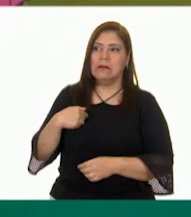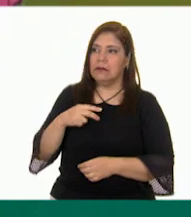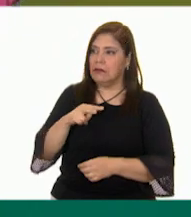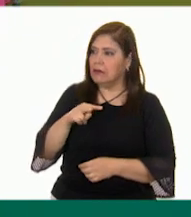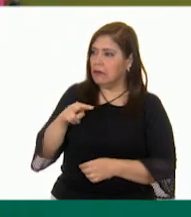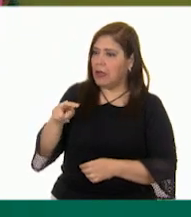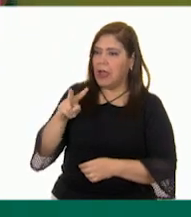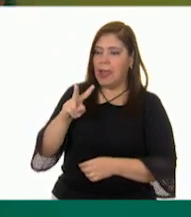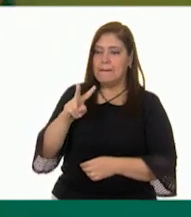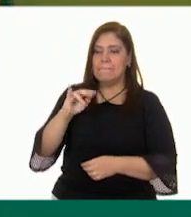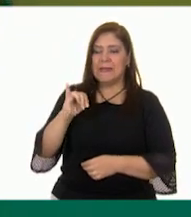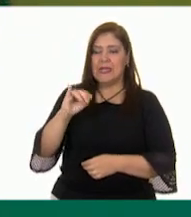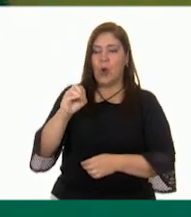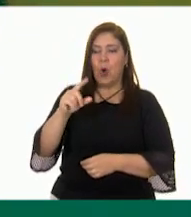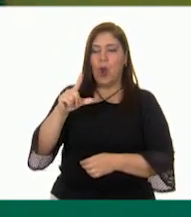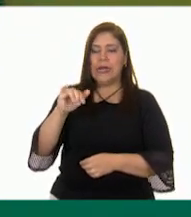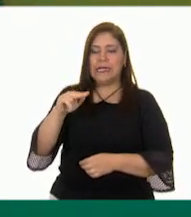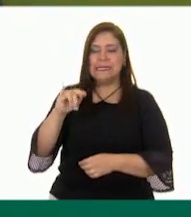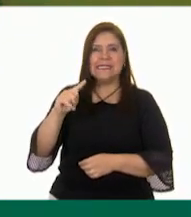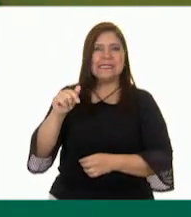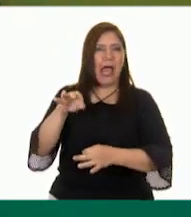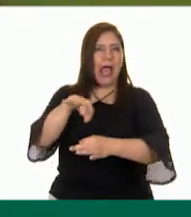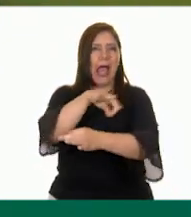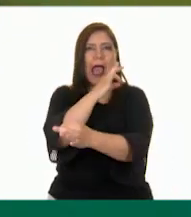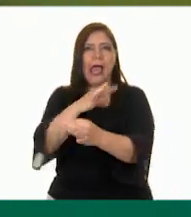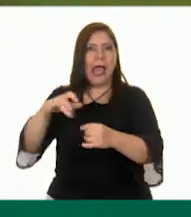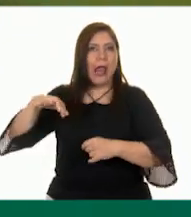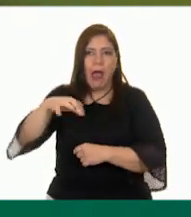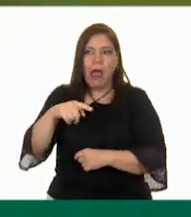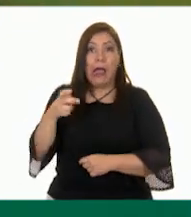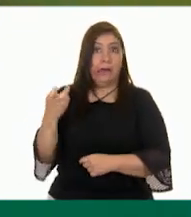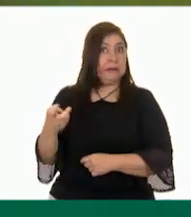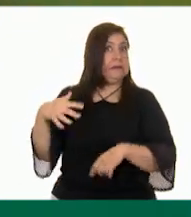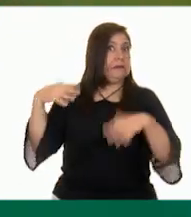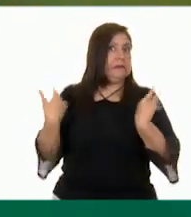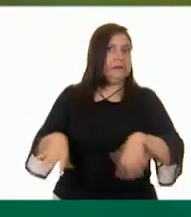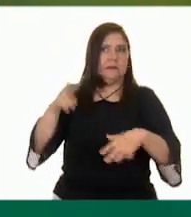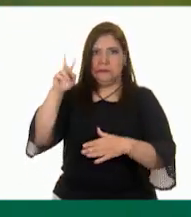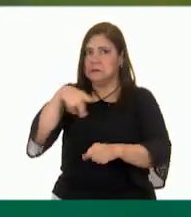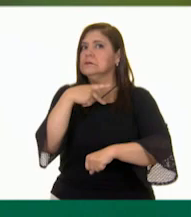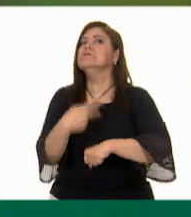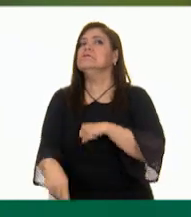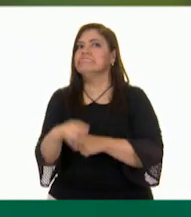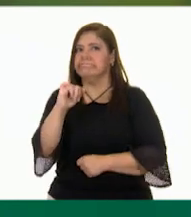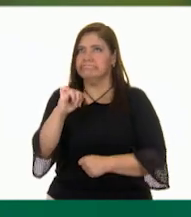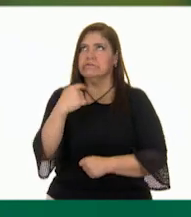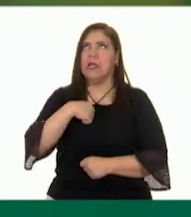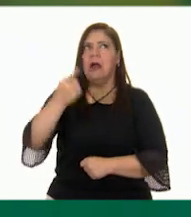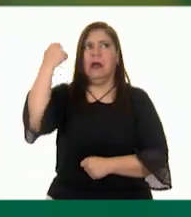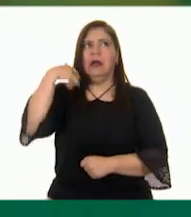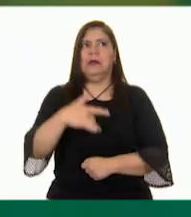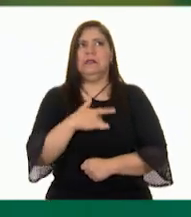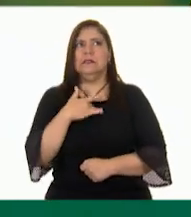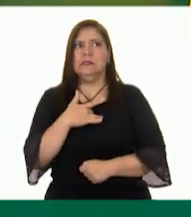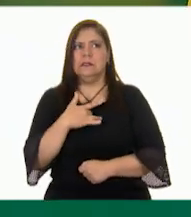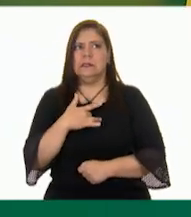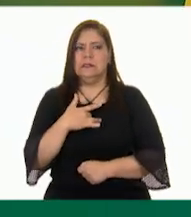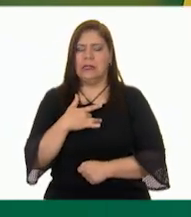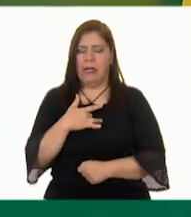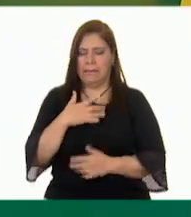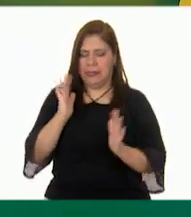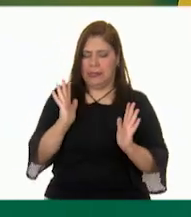violinista. De esas que sí son bien peligrosas. Y entonces yo me dije, ¡Creative!